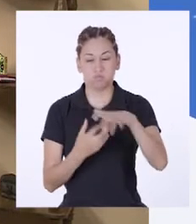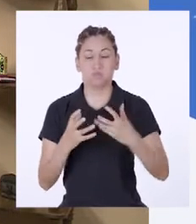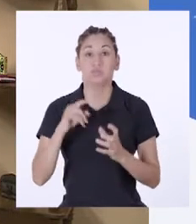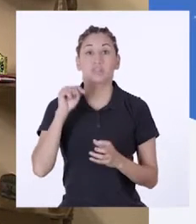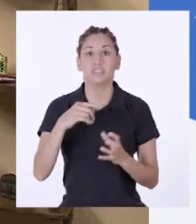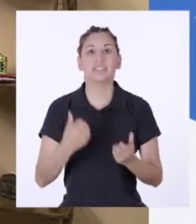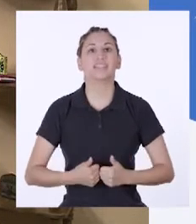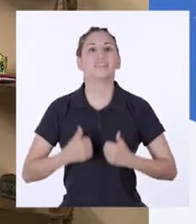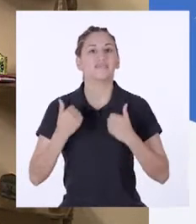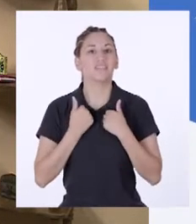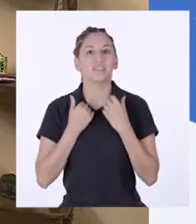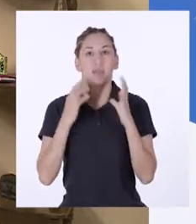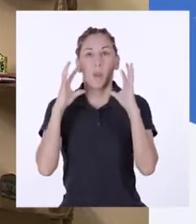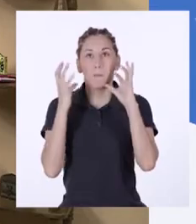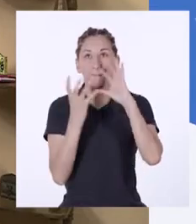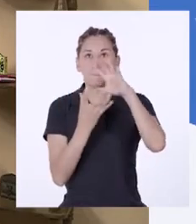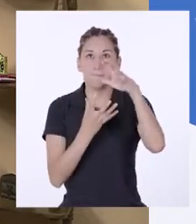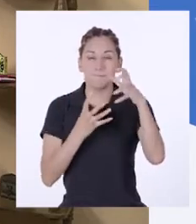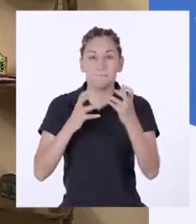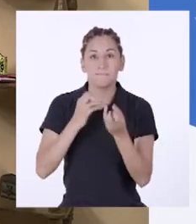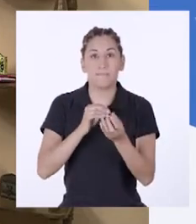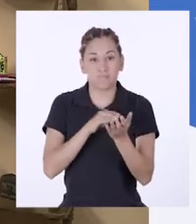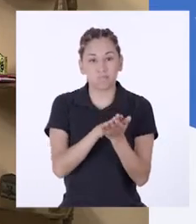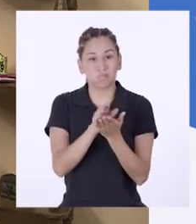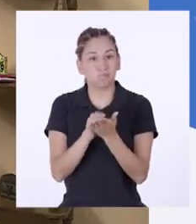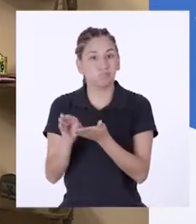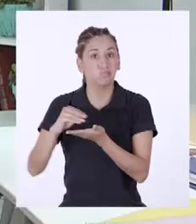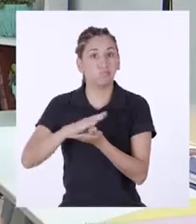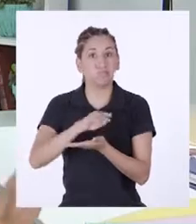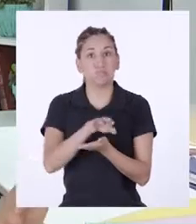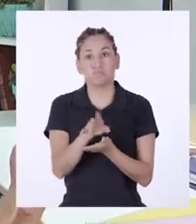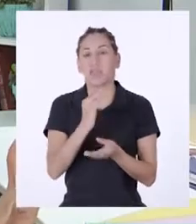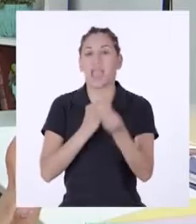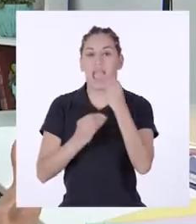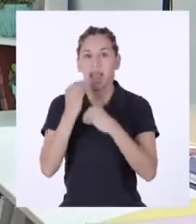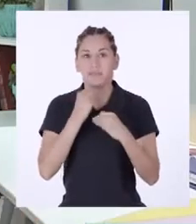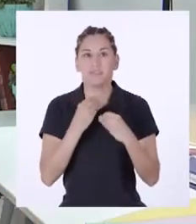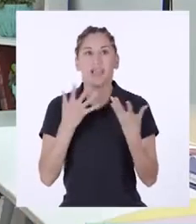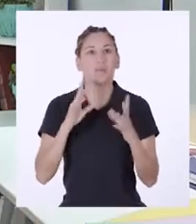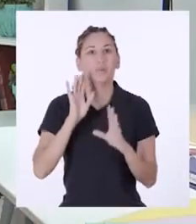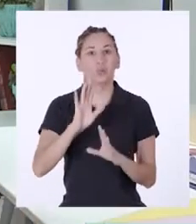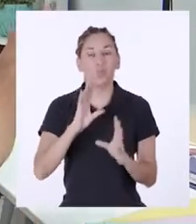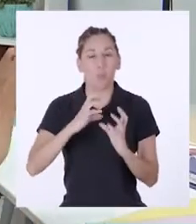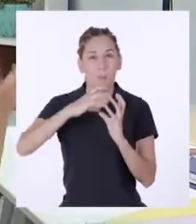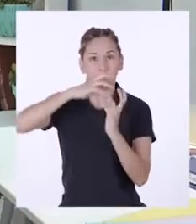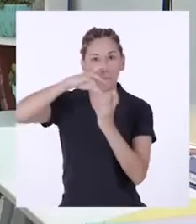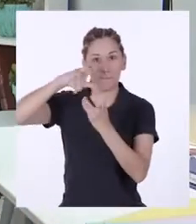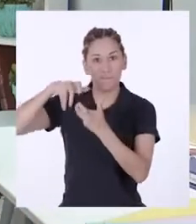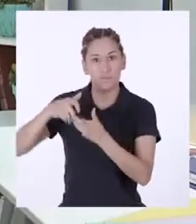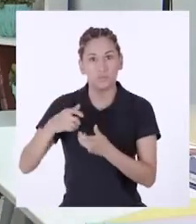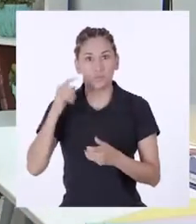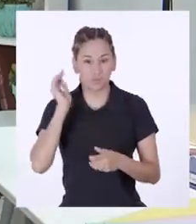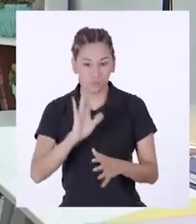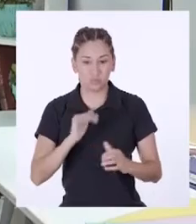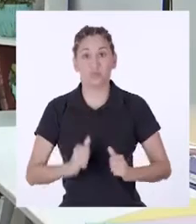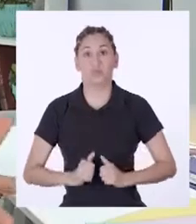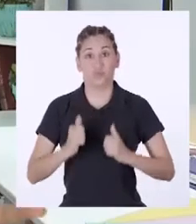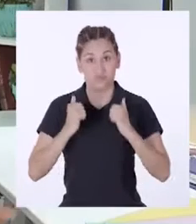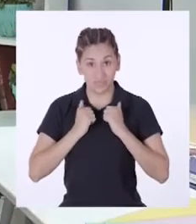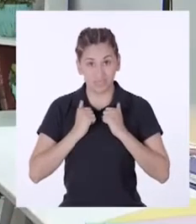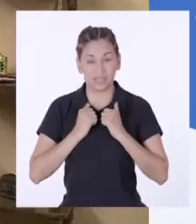es el medio en el que viven, donde se desplazan y se alimentan. Suena casi como el mundo entero para estos